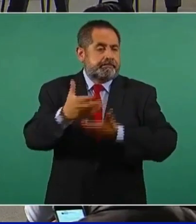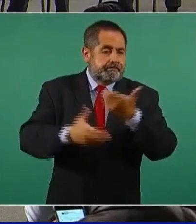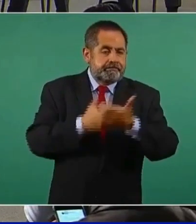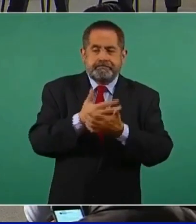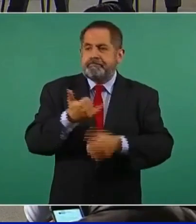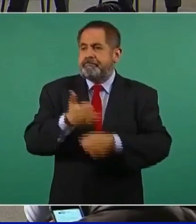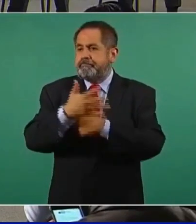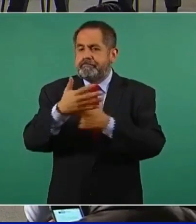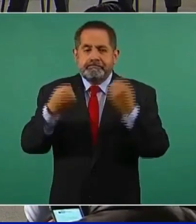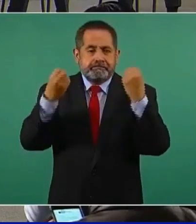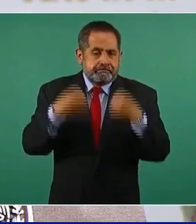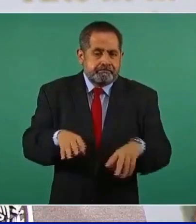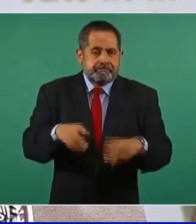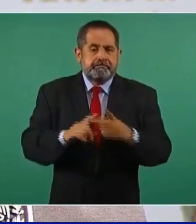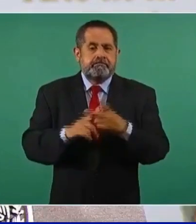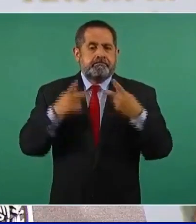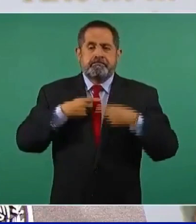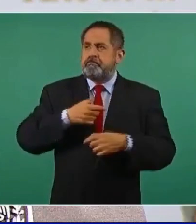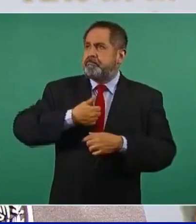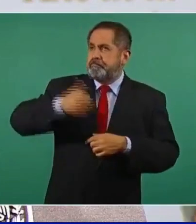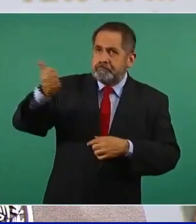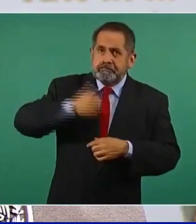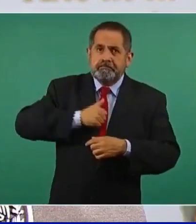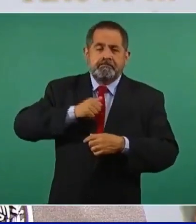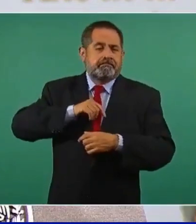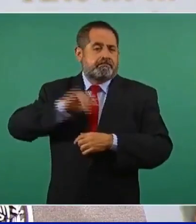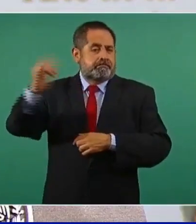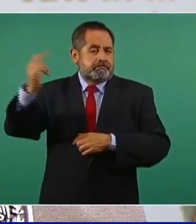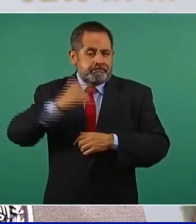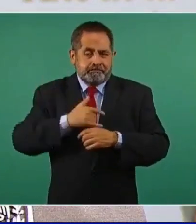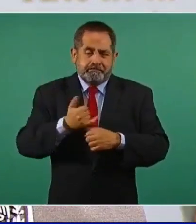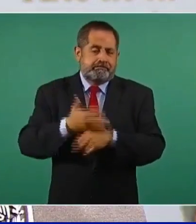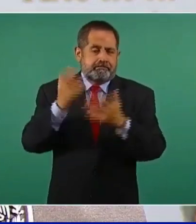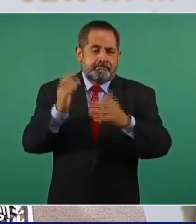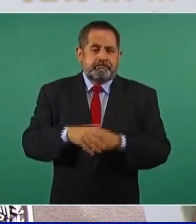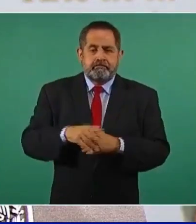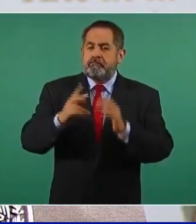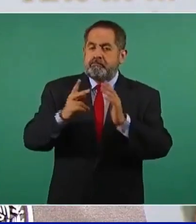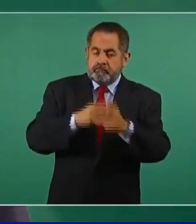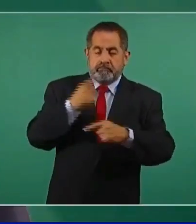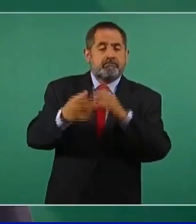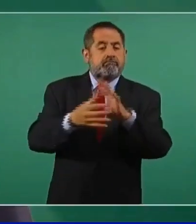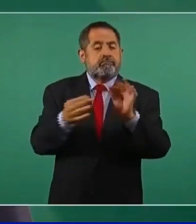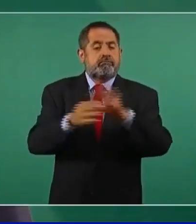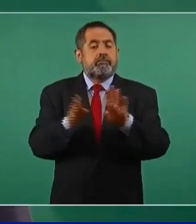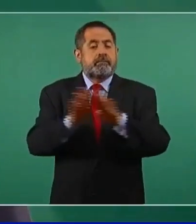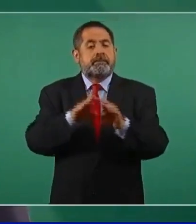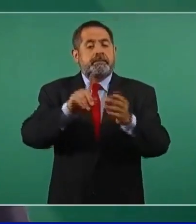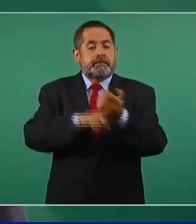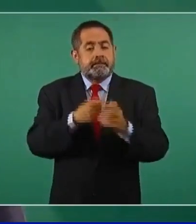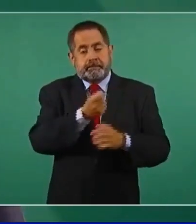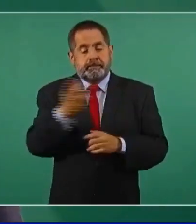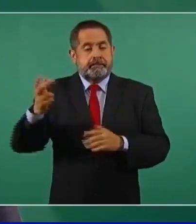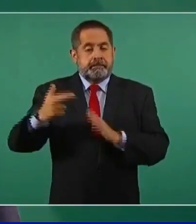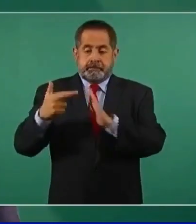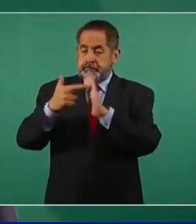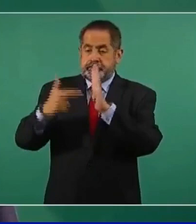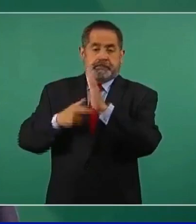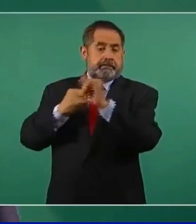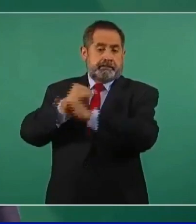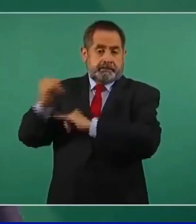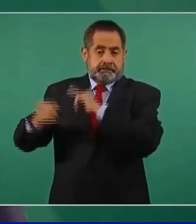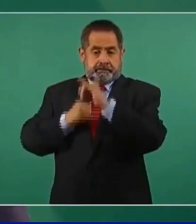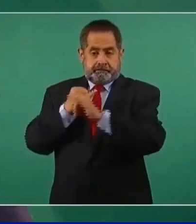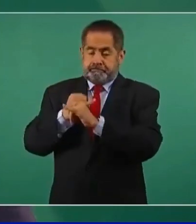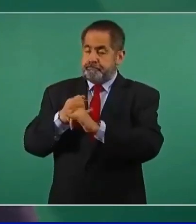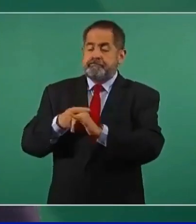y la movilidad de las personas. Me remito a aseverar esto, porque además es el espíritu del reglamento sanitario internacional